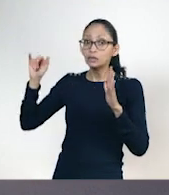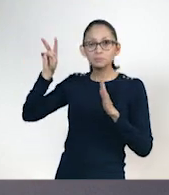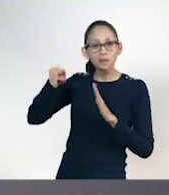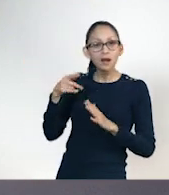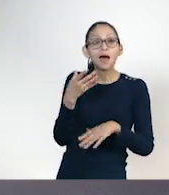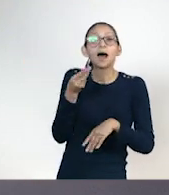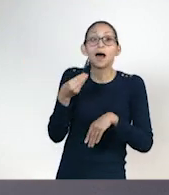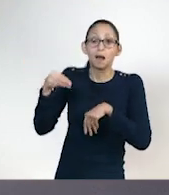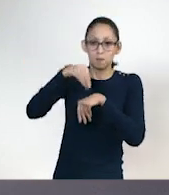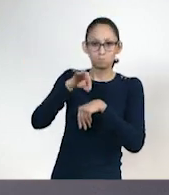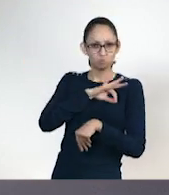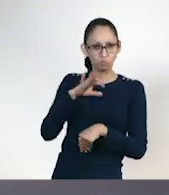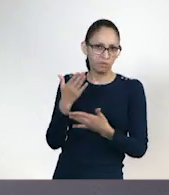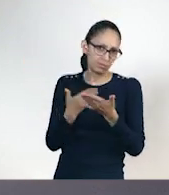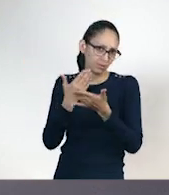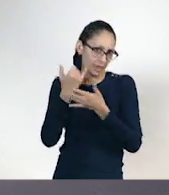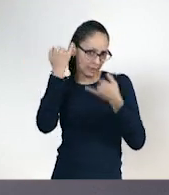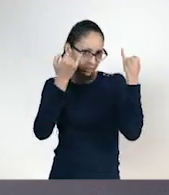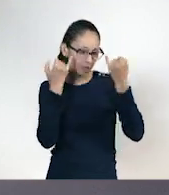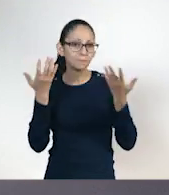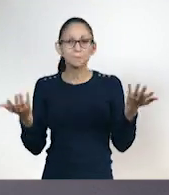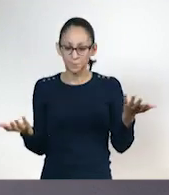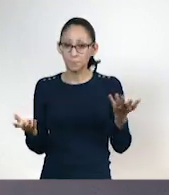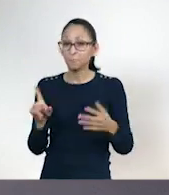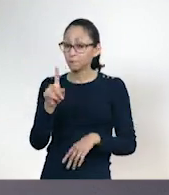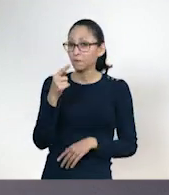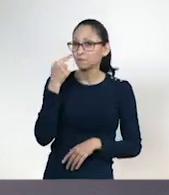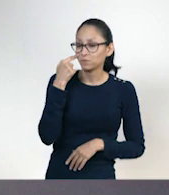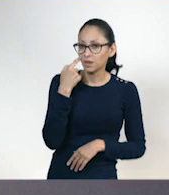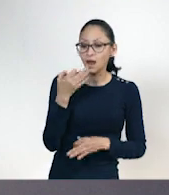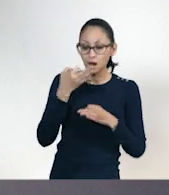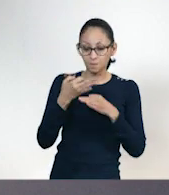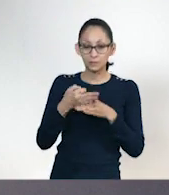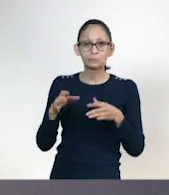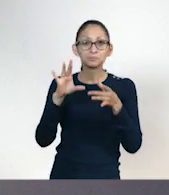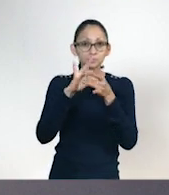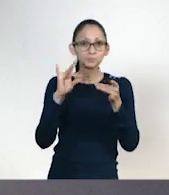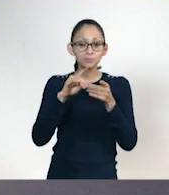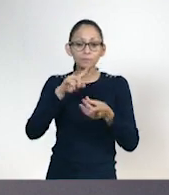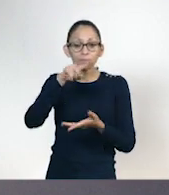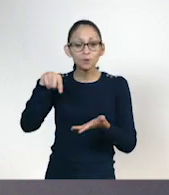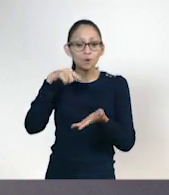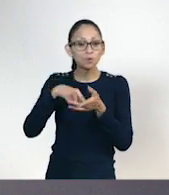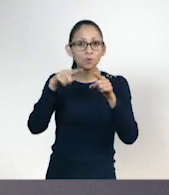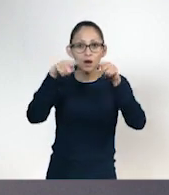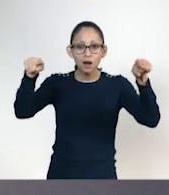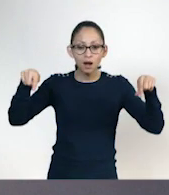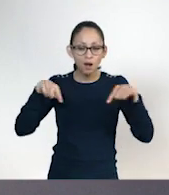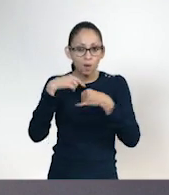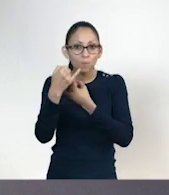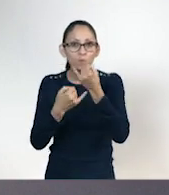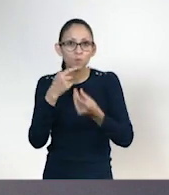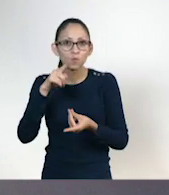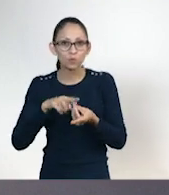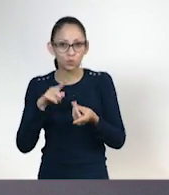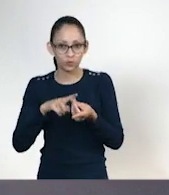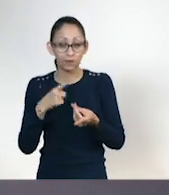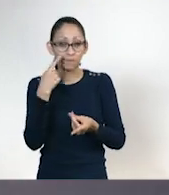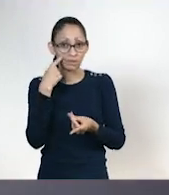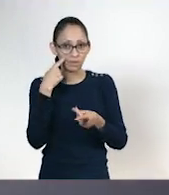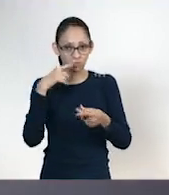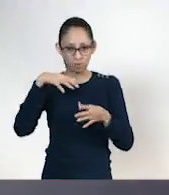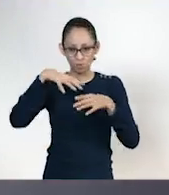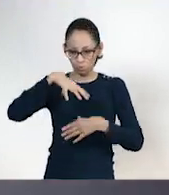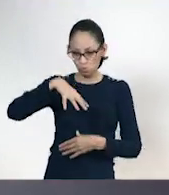Exacto. Entonces, primero, ¿qué te parece si delimitamos nuestra zona de juego? Guau, adelante, maestro. ¿Me ayudas a poner dos conos? Usted dígame.